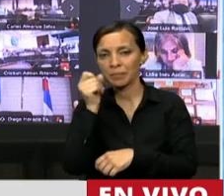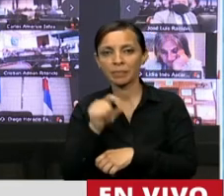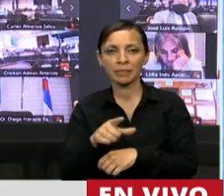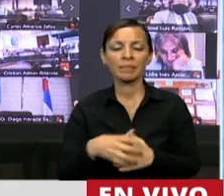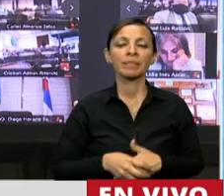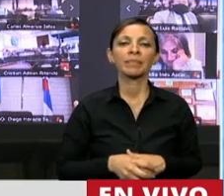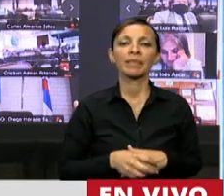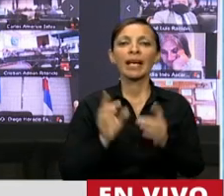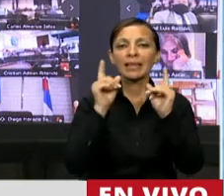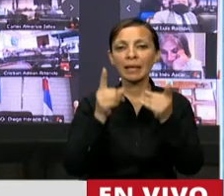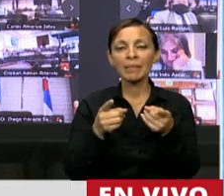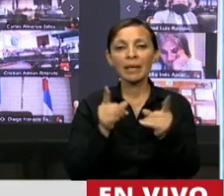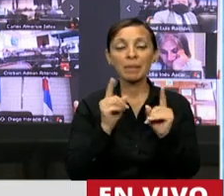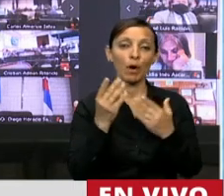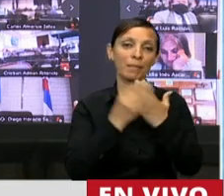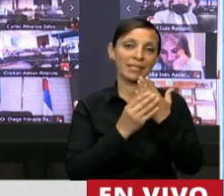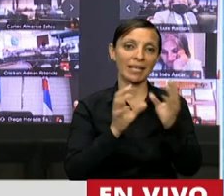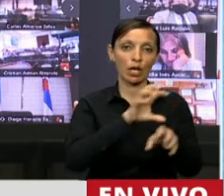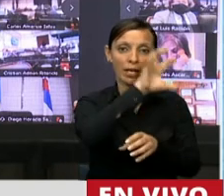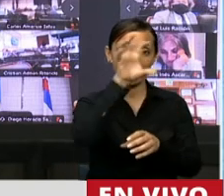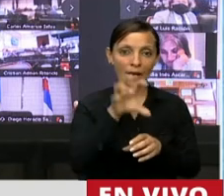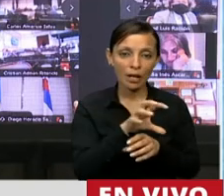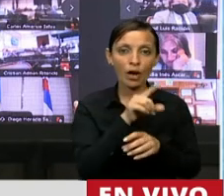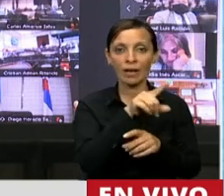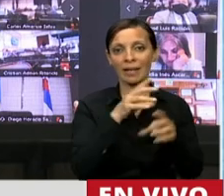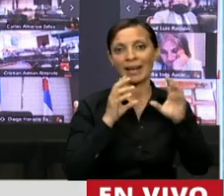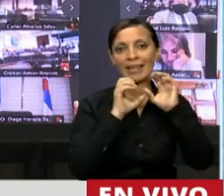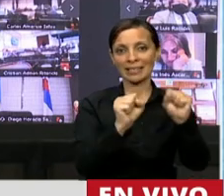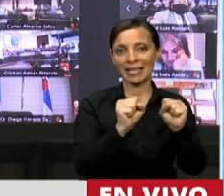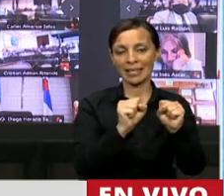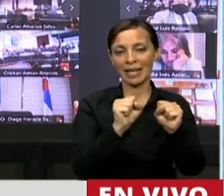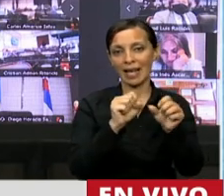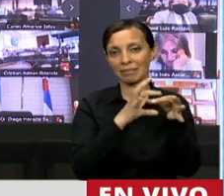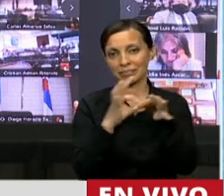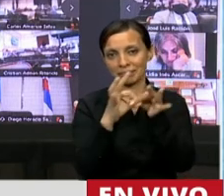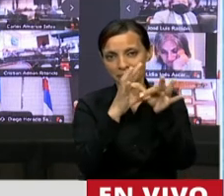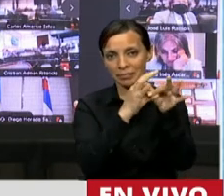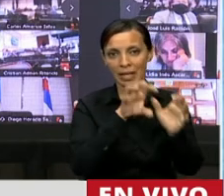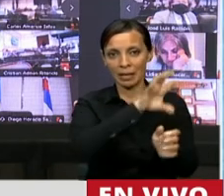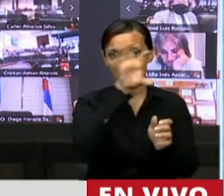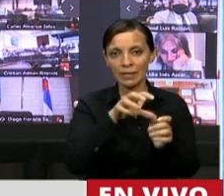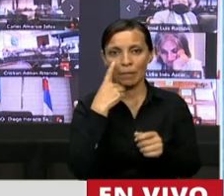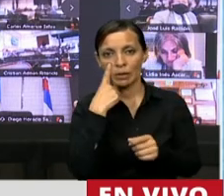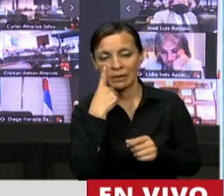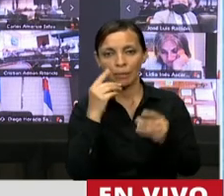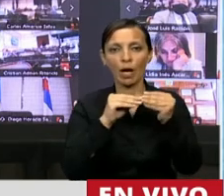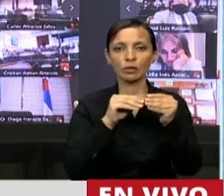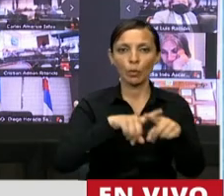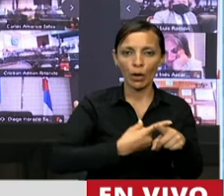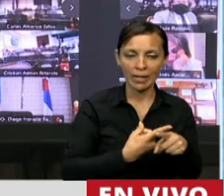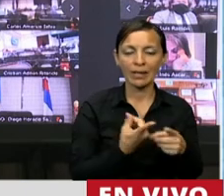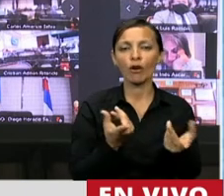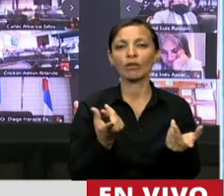y que sea el Ministerio del Interior que tiene las secretarías de provincias de municipios, de asuntos políticos